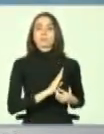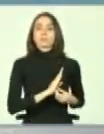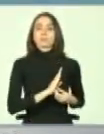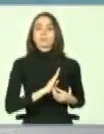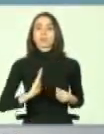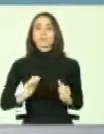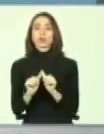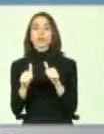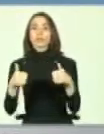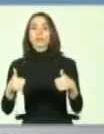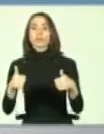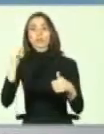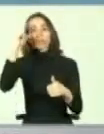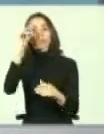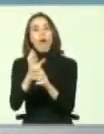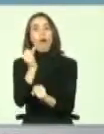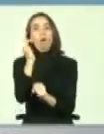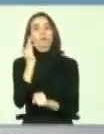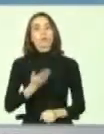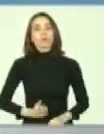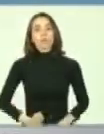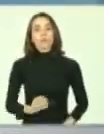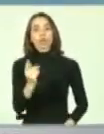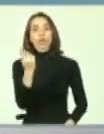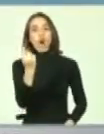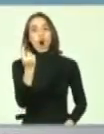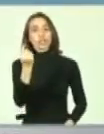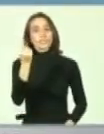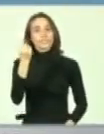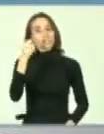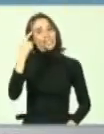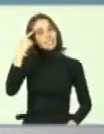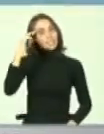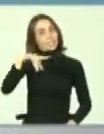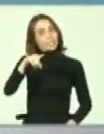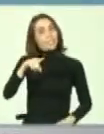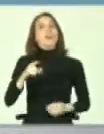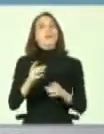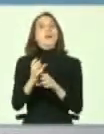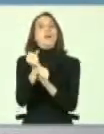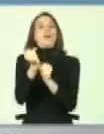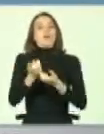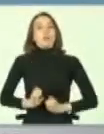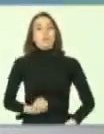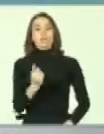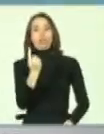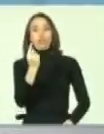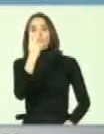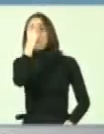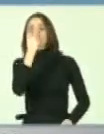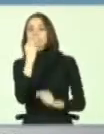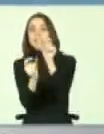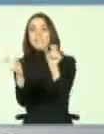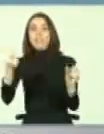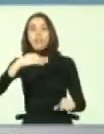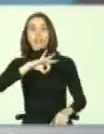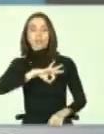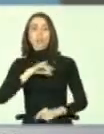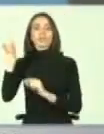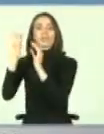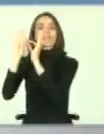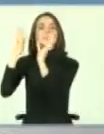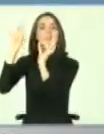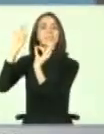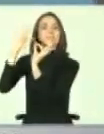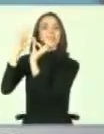del directorio que creó la Fundación 11, ustedes saben la Fundación 11, es la Fundación Nacional de los Ciegos de España, es una situación un poco especial y